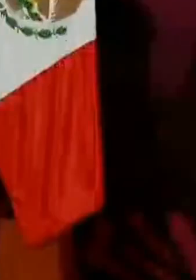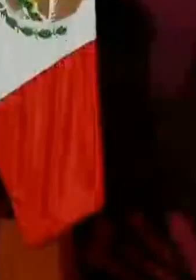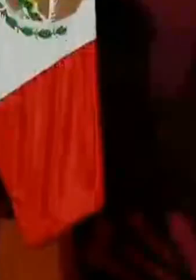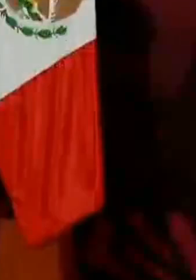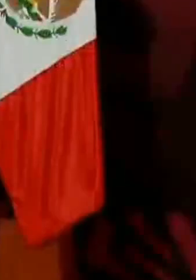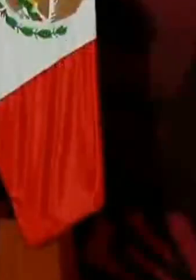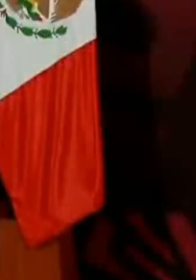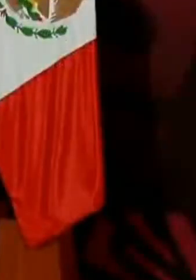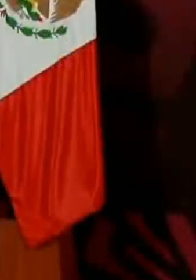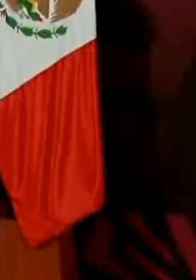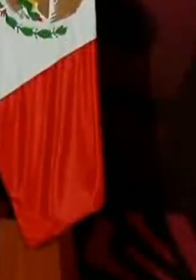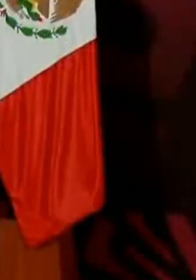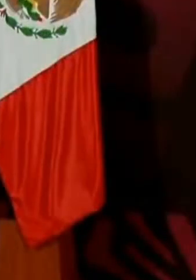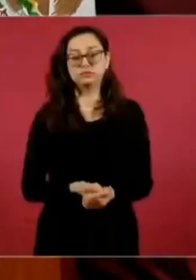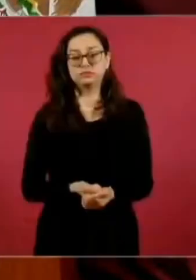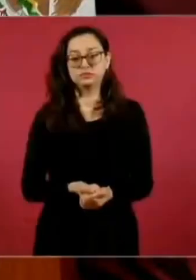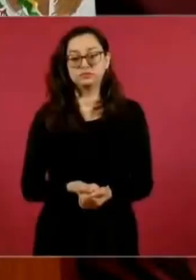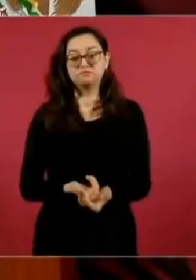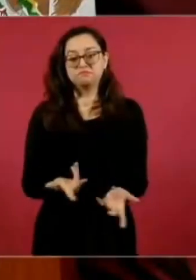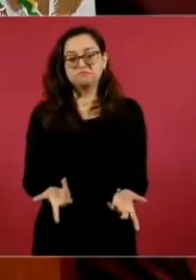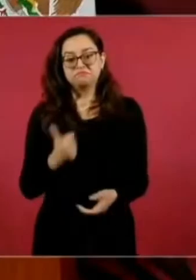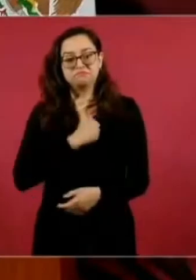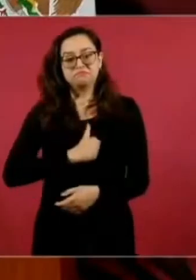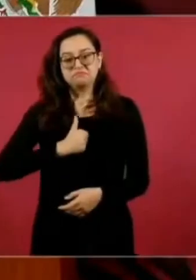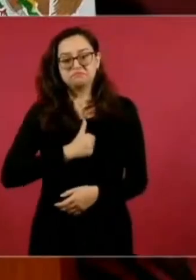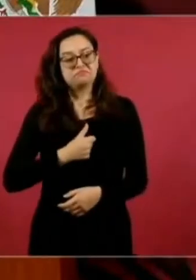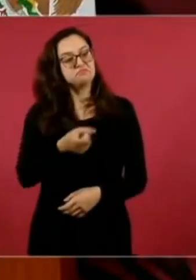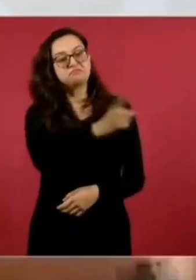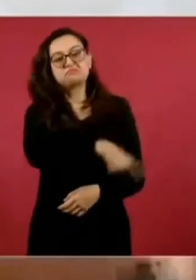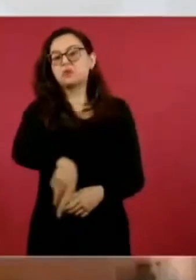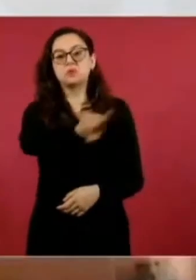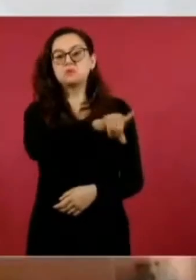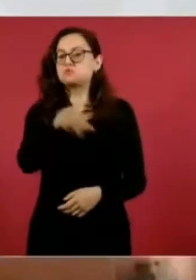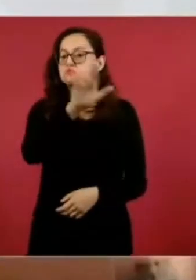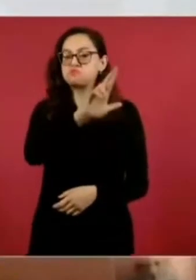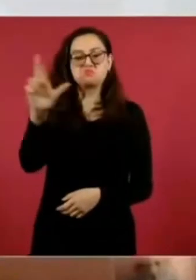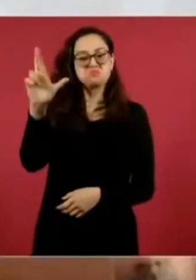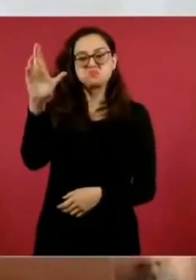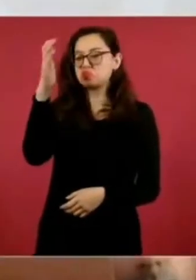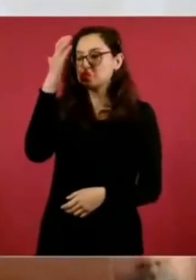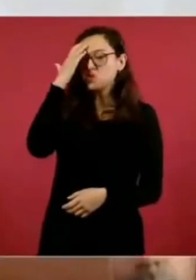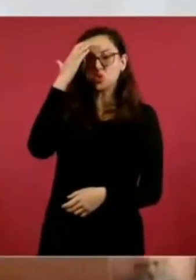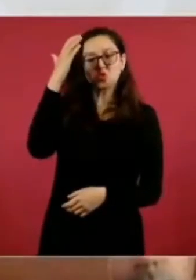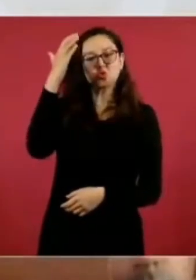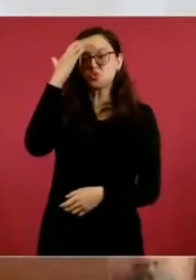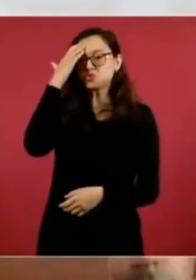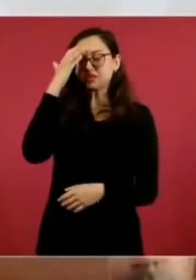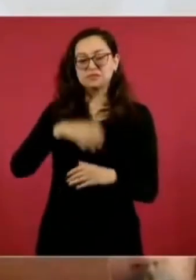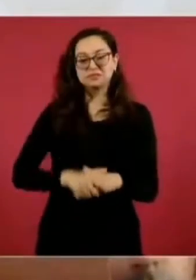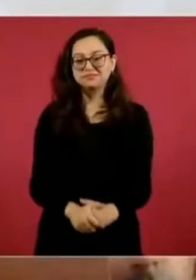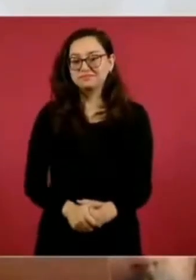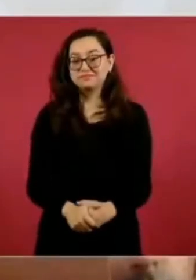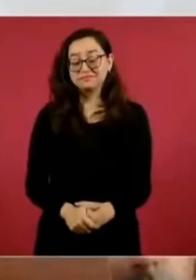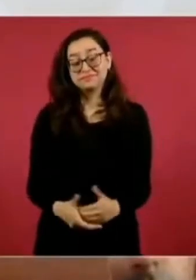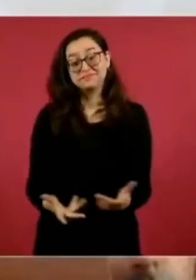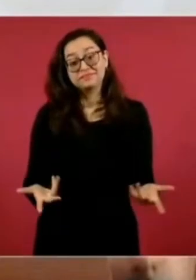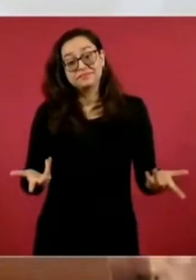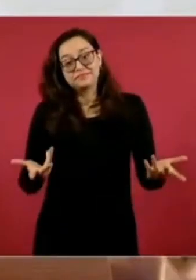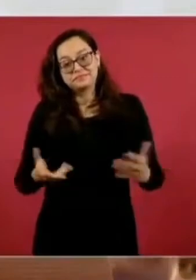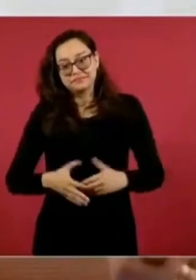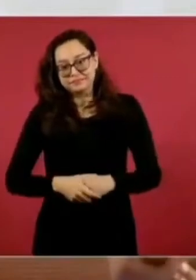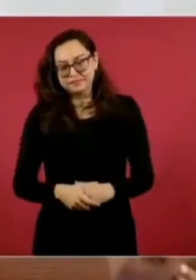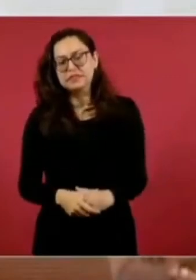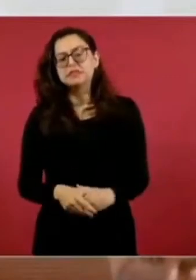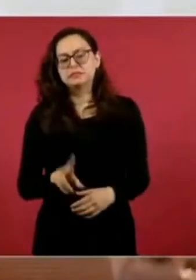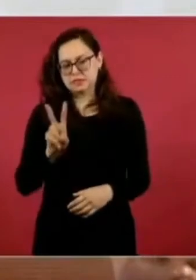Lo que más nos ha costado trabajo es la reducción en el